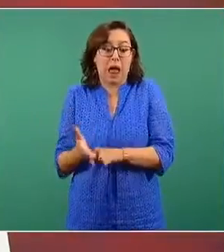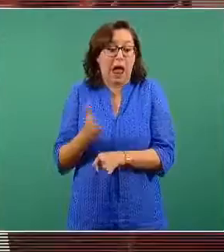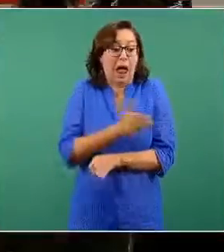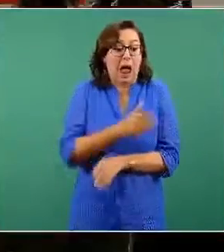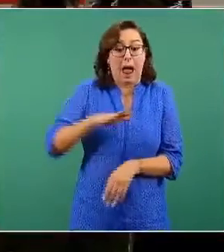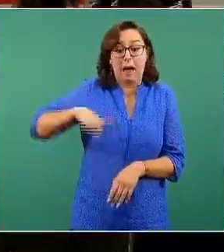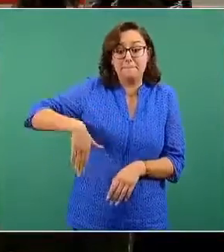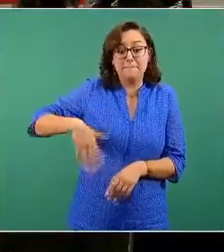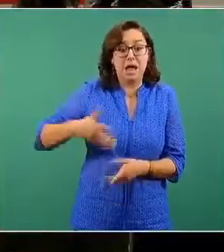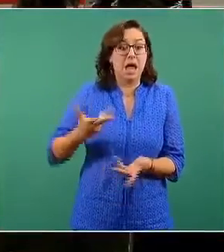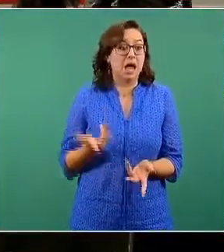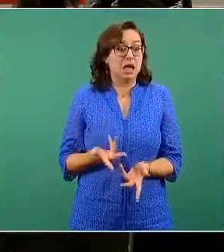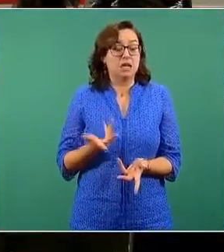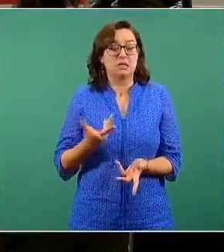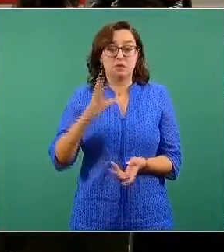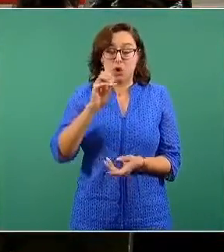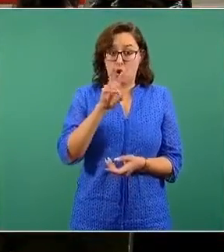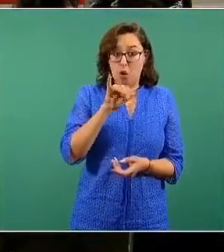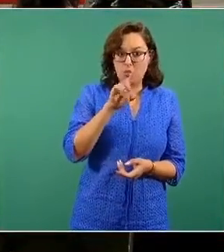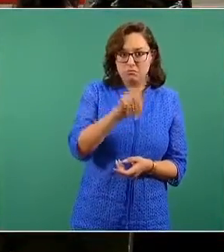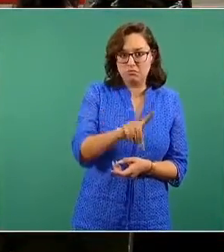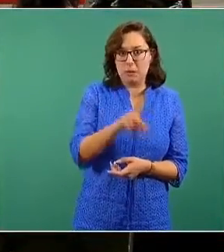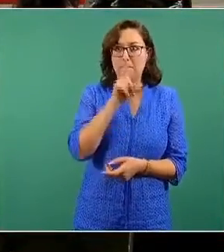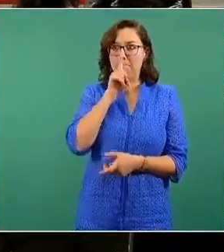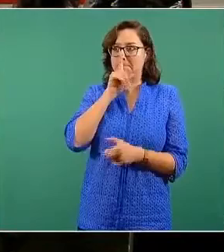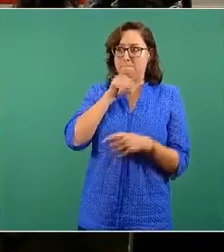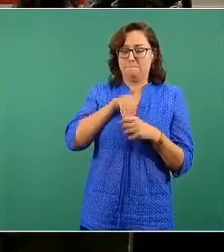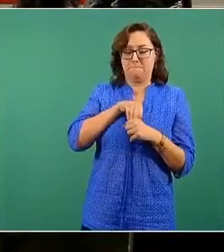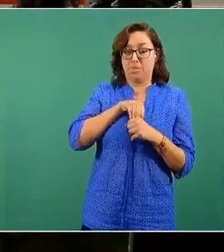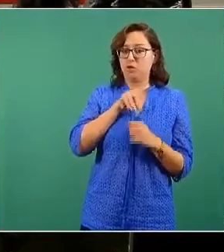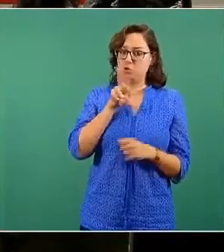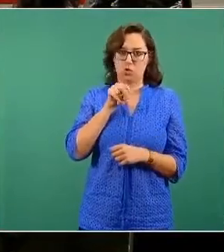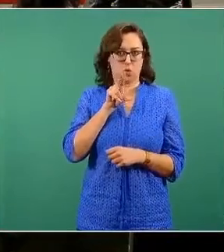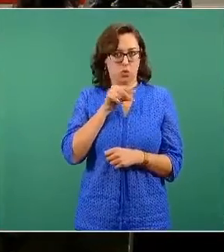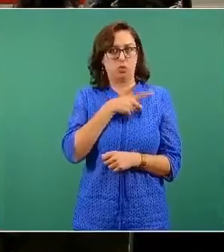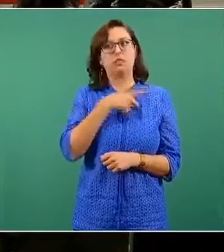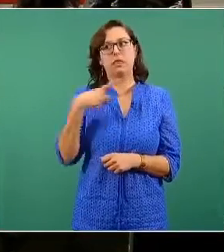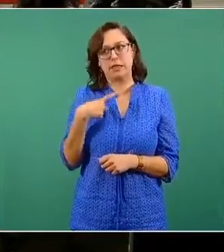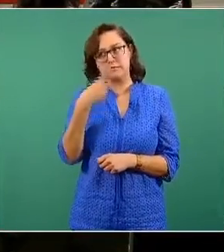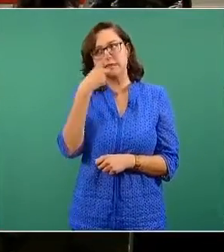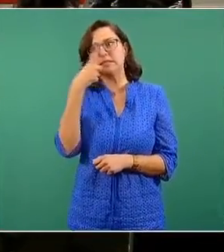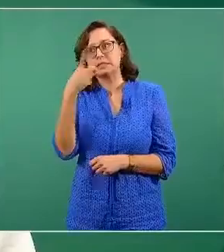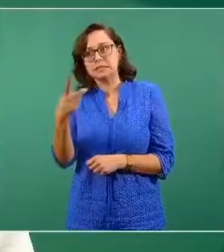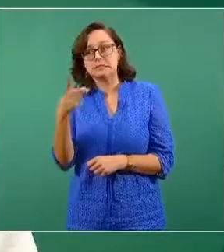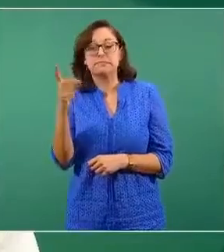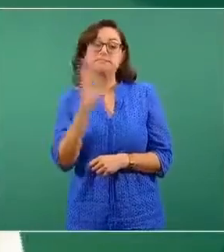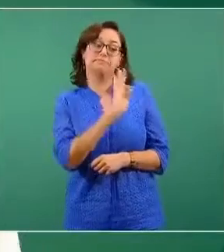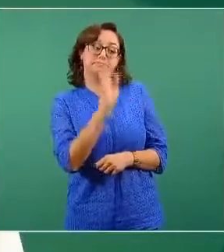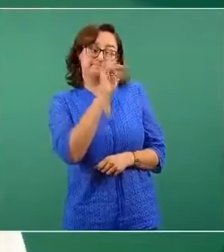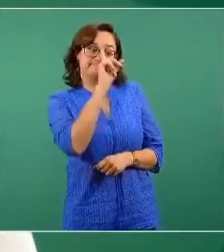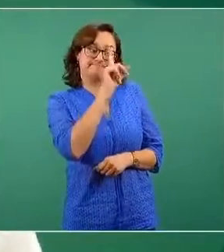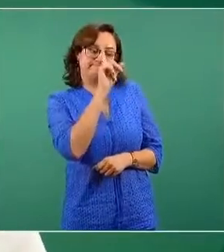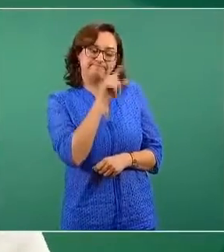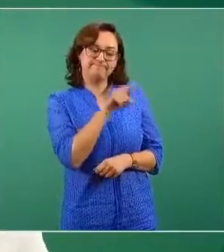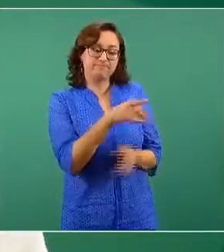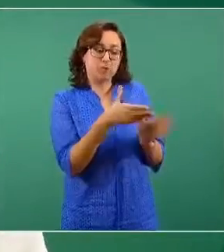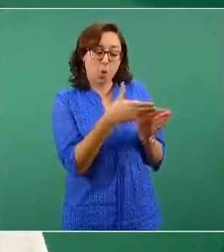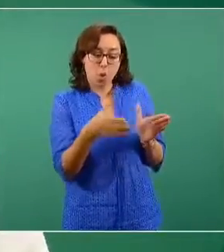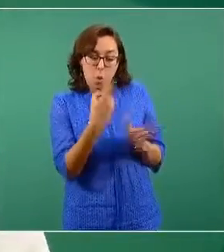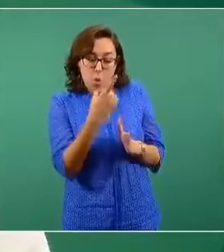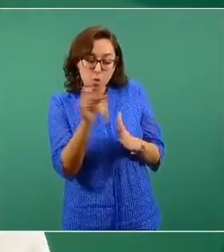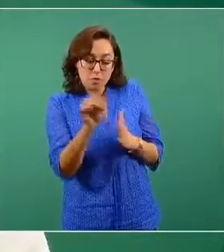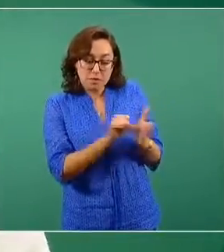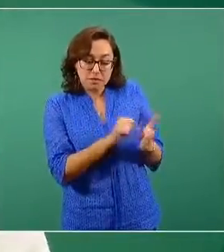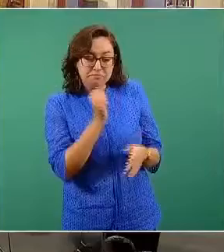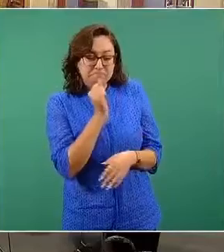tenido COVID, debe declararlo y se le hará la recomendación específica, posiblemente de esperar, si es que todavía no transcurren